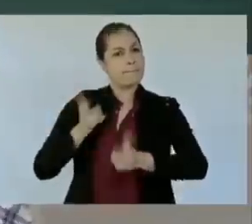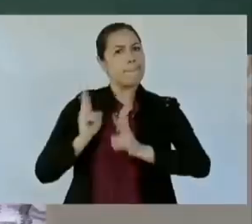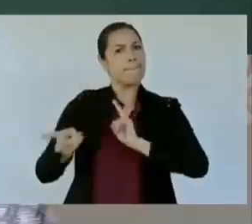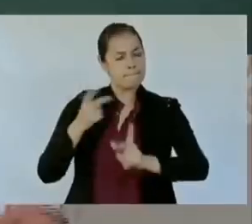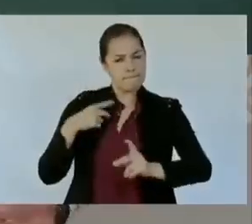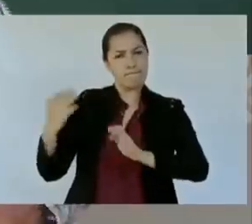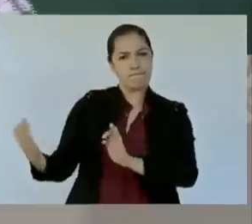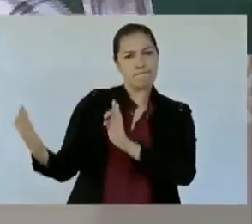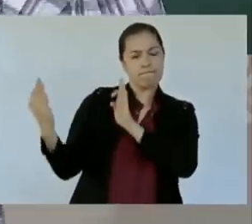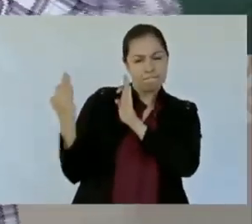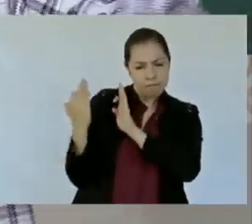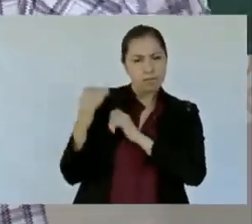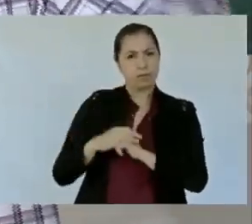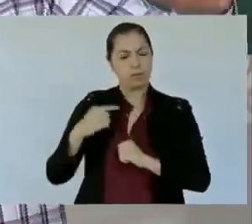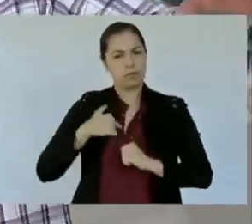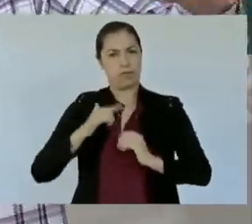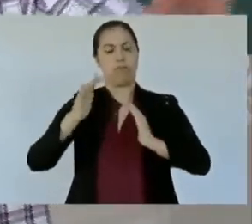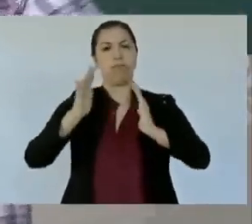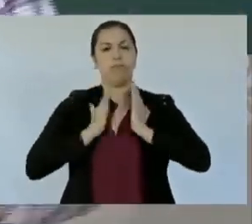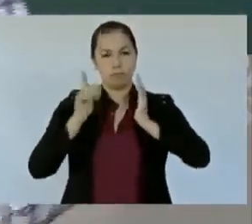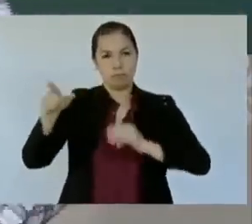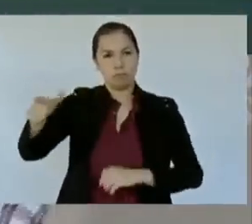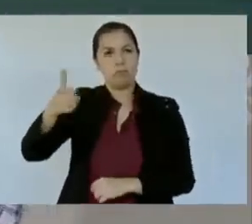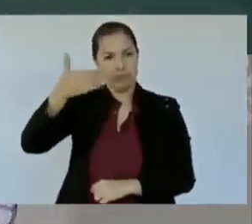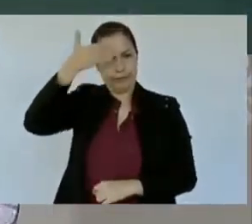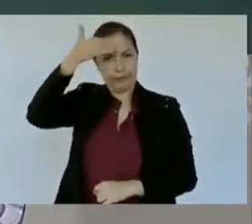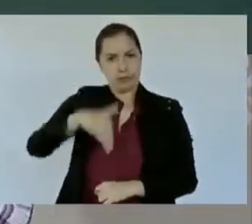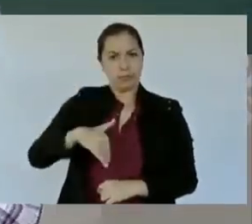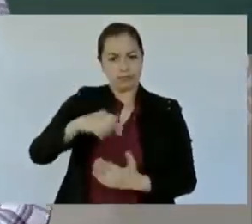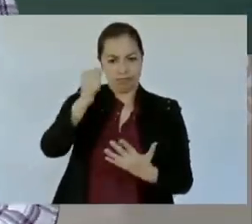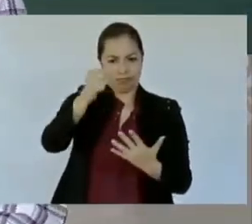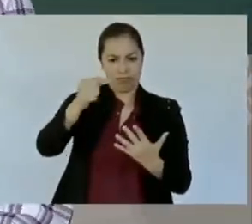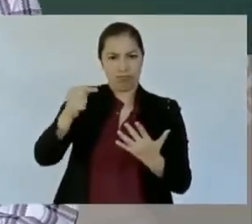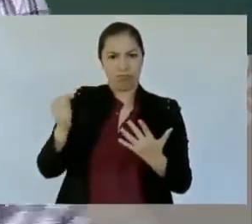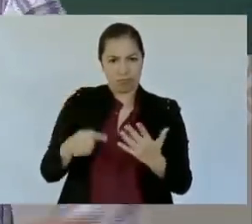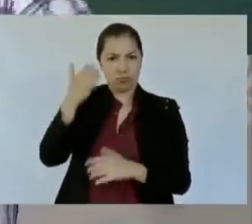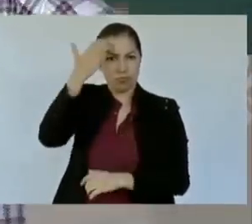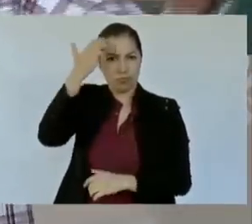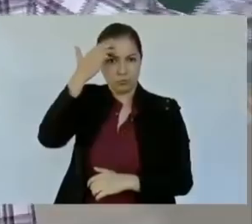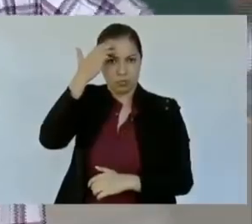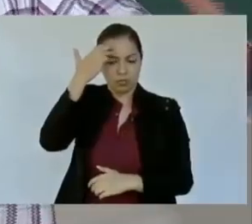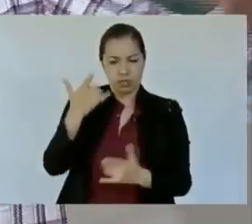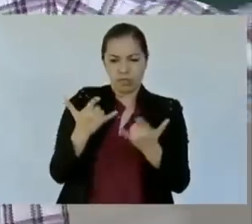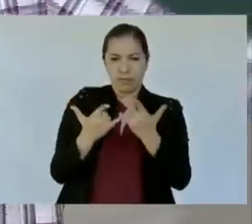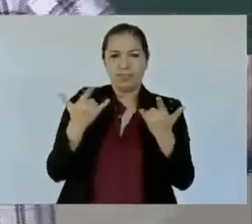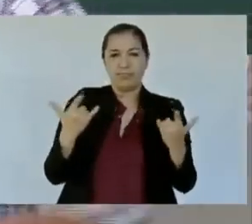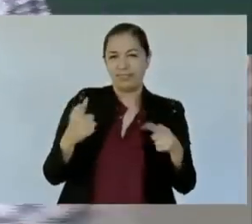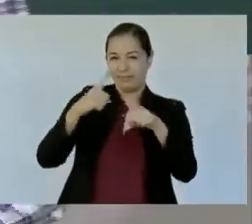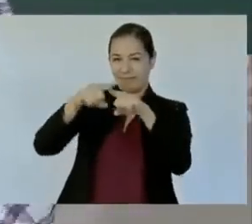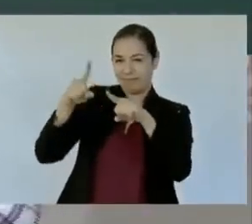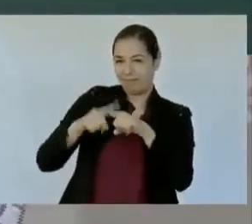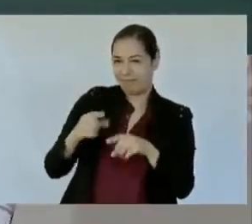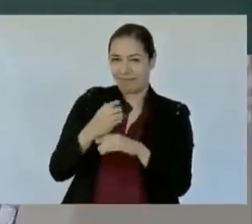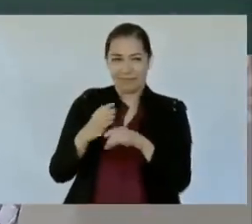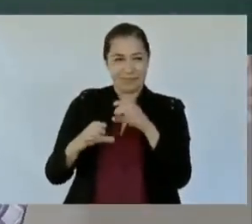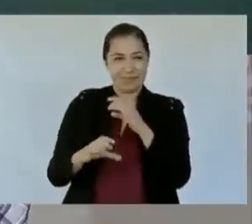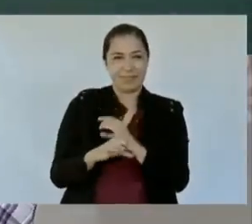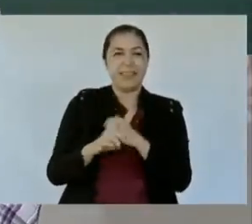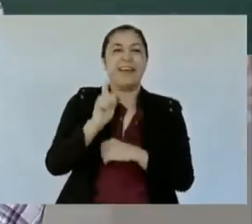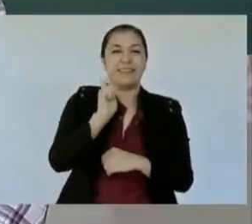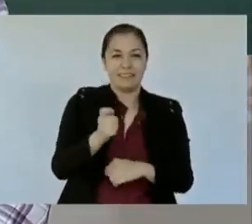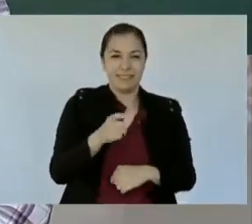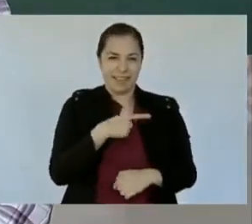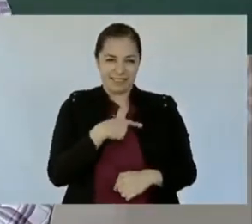todo me sorprendió su conocimiento en esa ocasión, además de la historia de los chinos que andaban